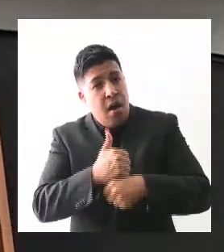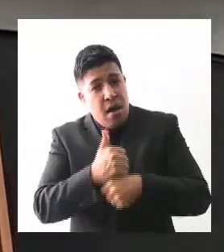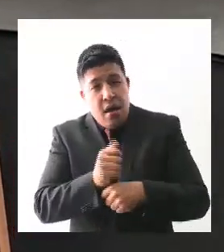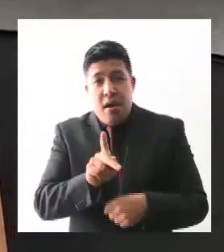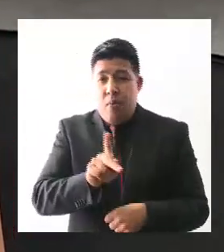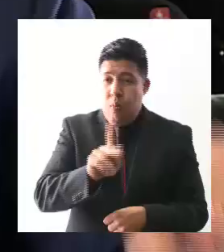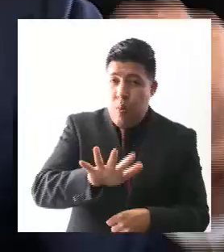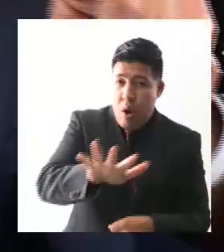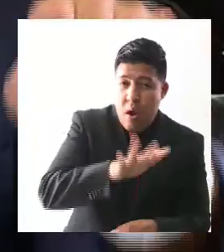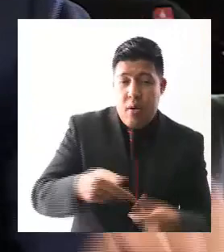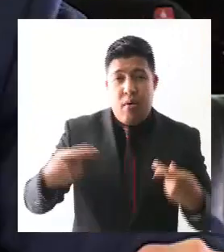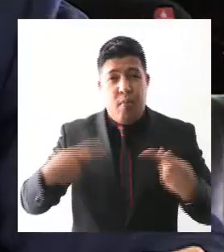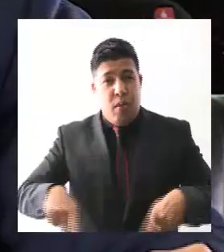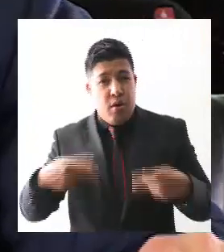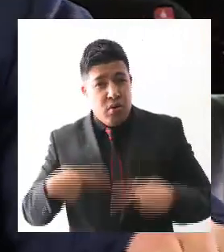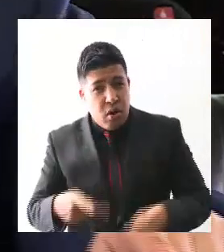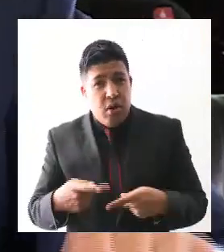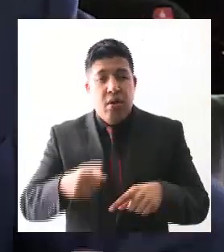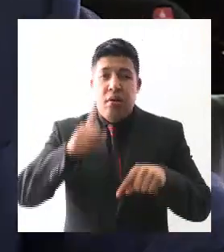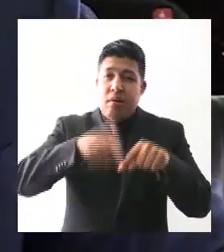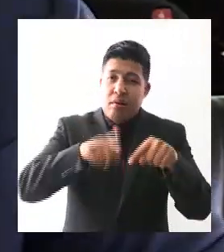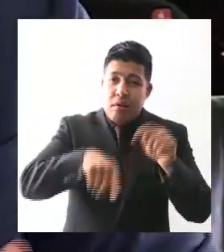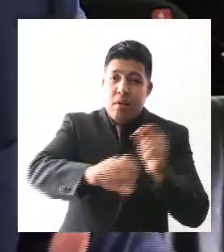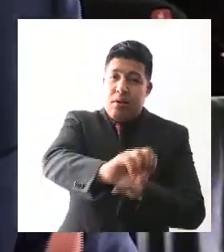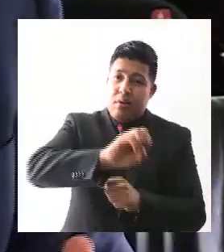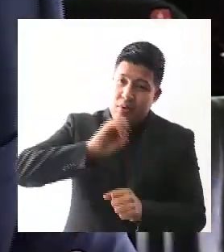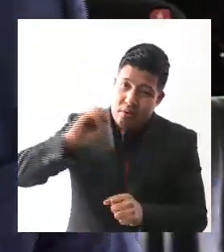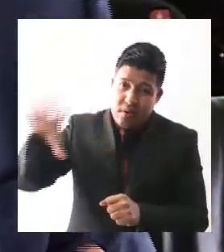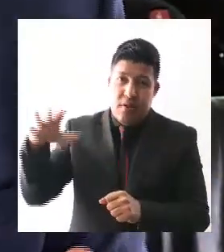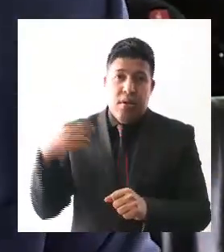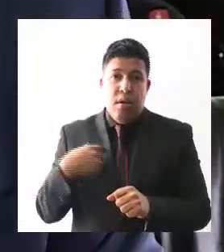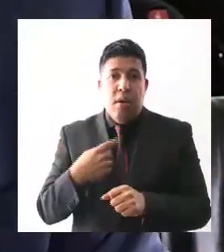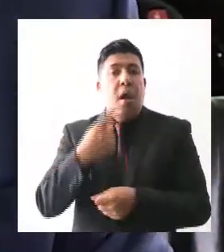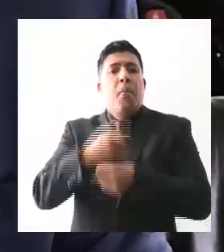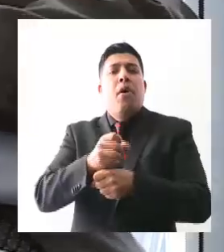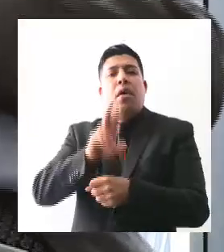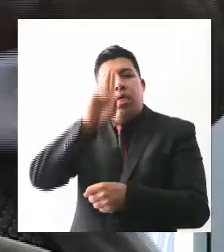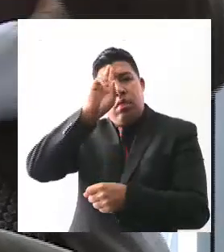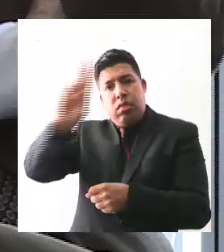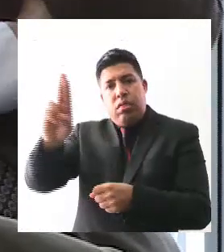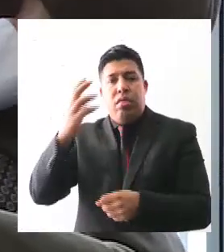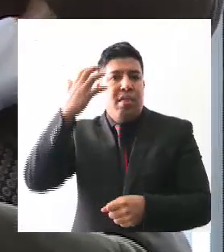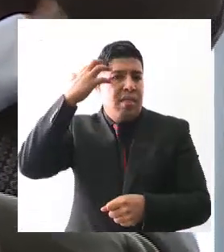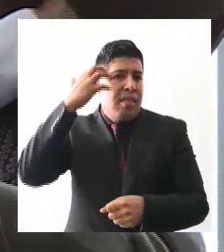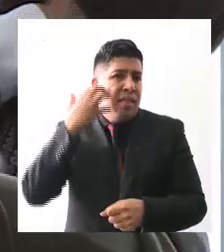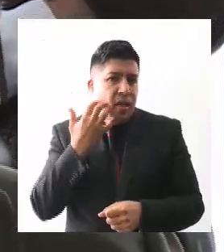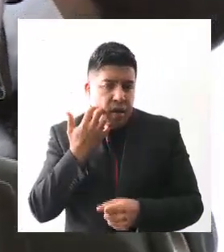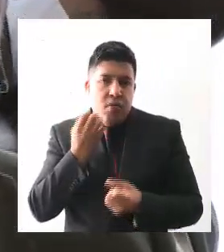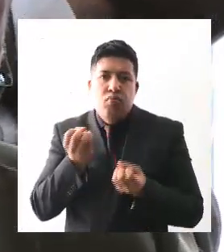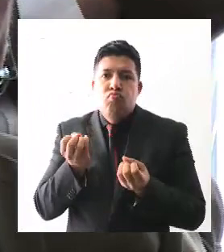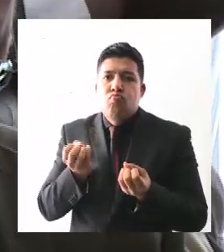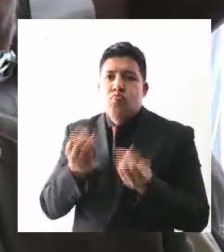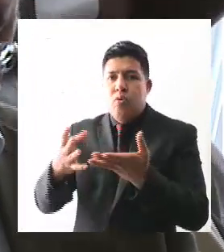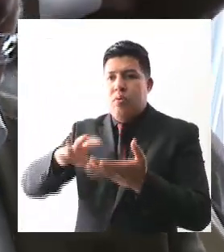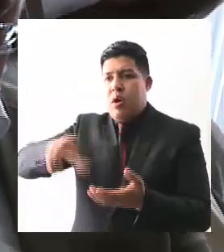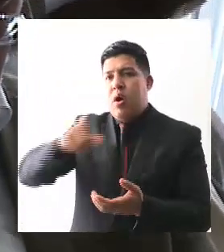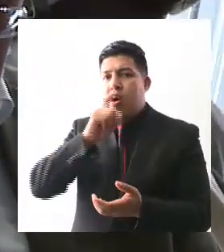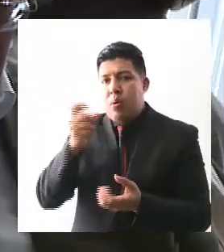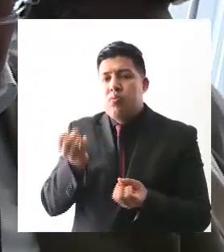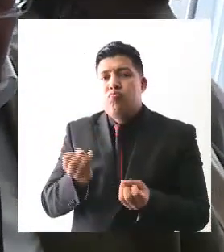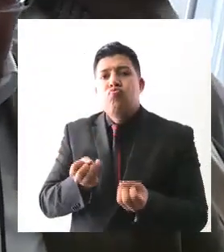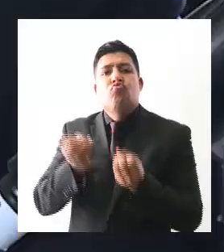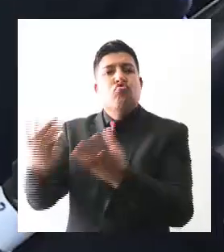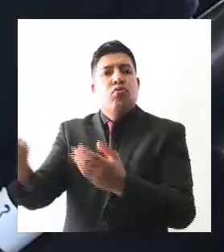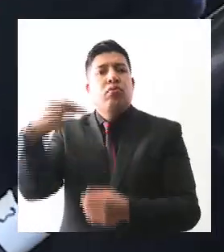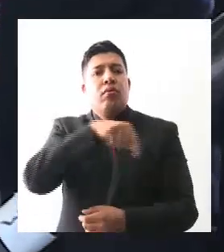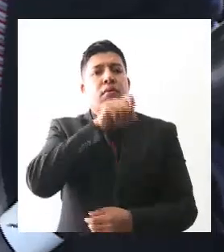por su gente por su reubicación a que le llegue primero agua o que cuando abras el grifo en León tengas agua y no la tengamos